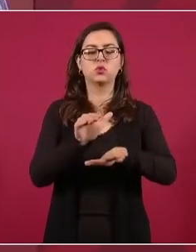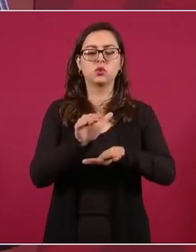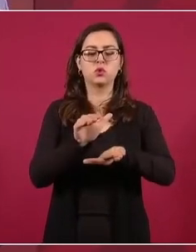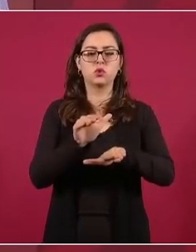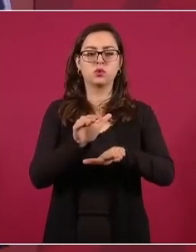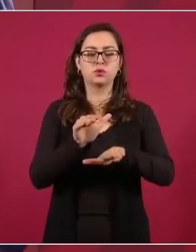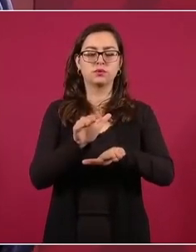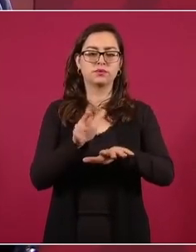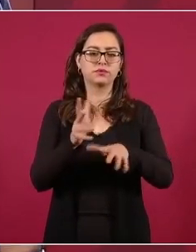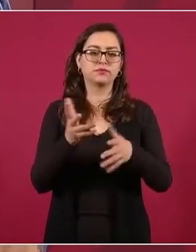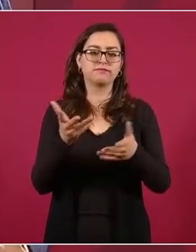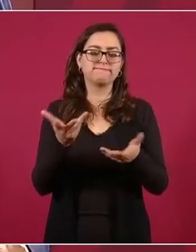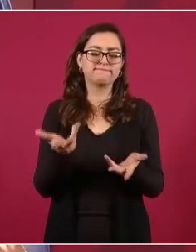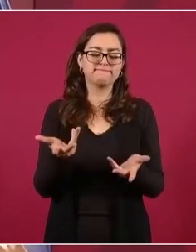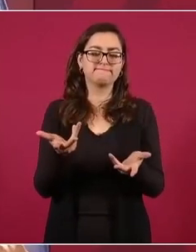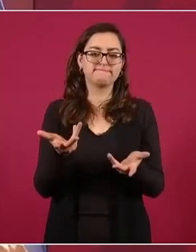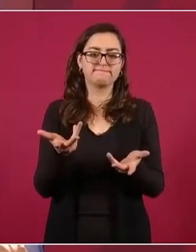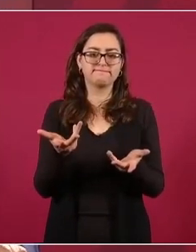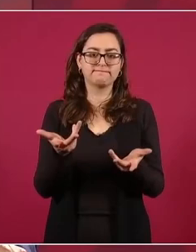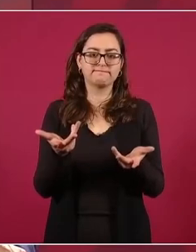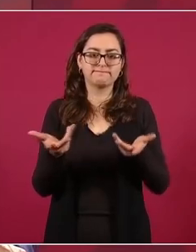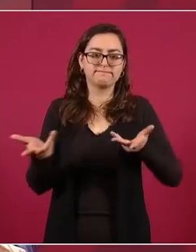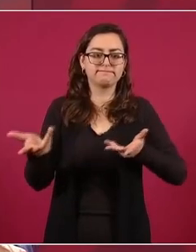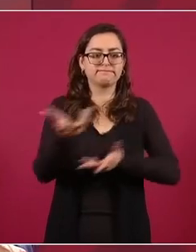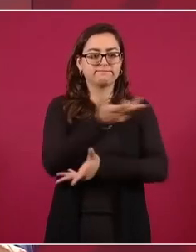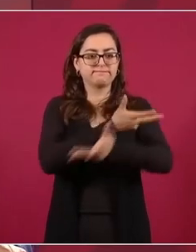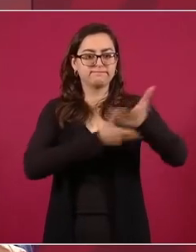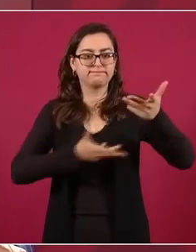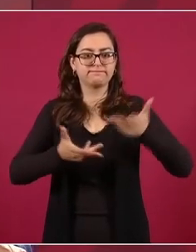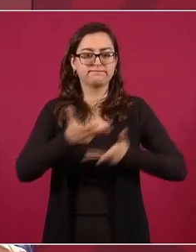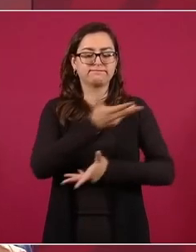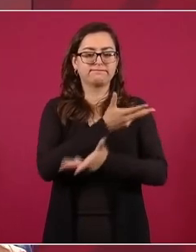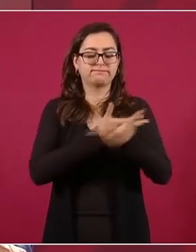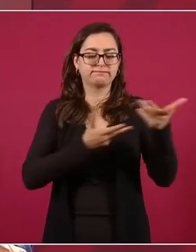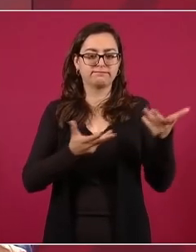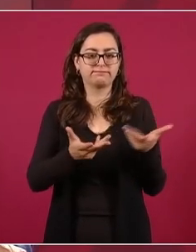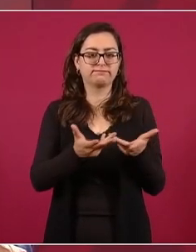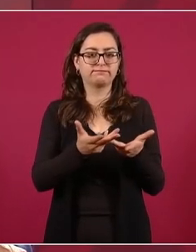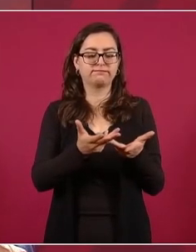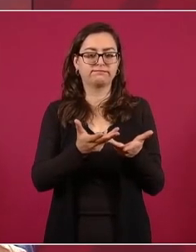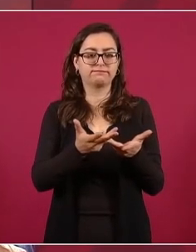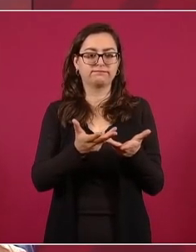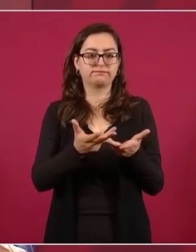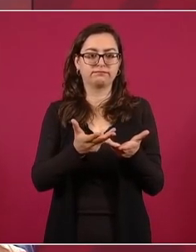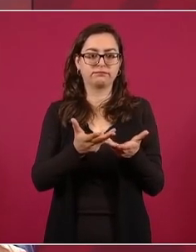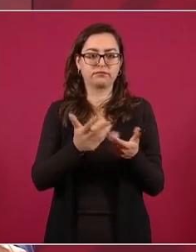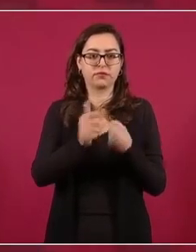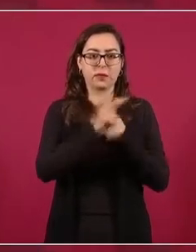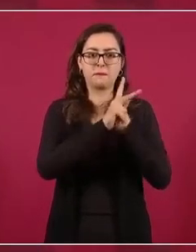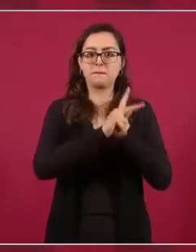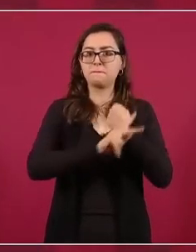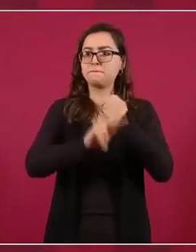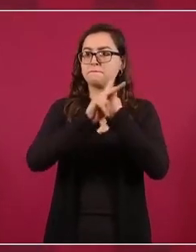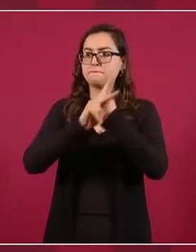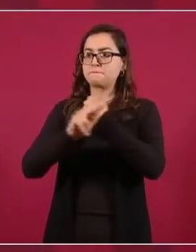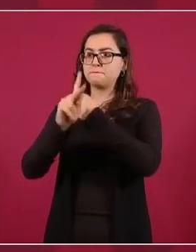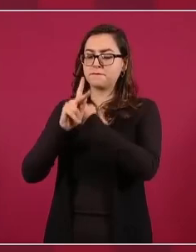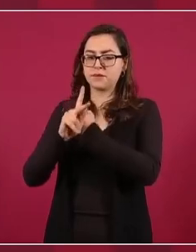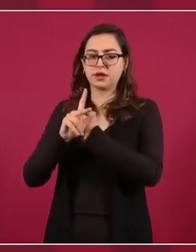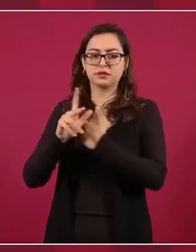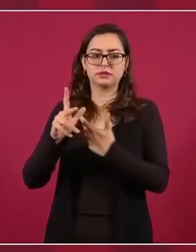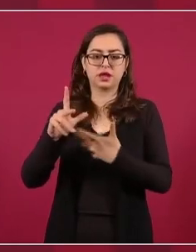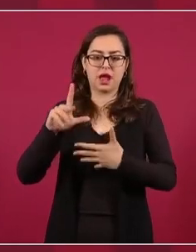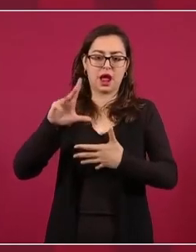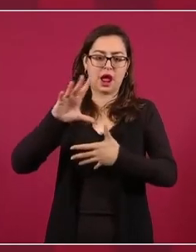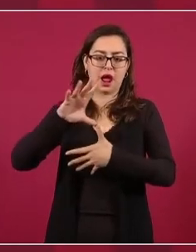y hacer realidad la cooperación con los gobiernos de América